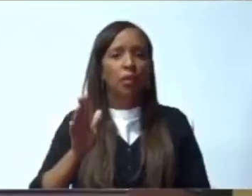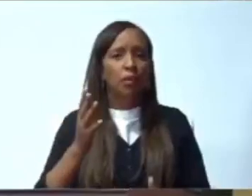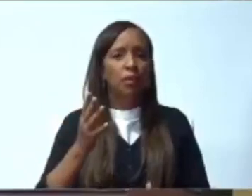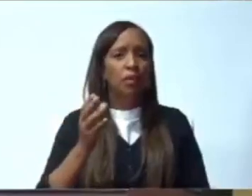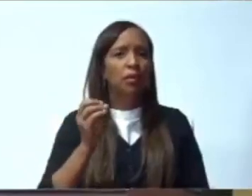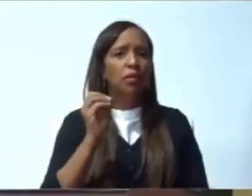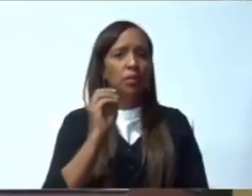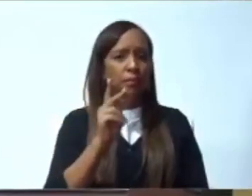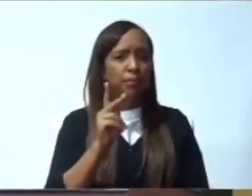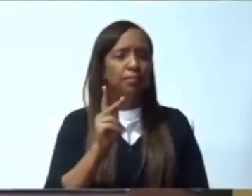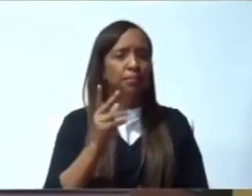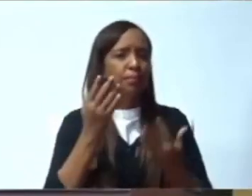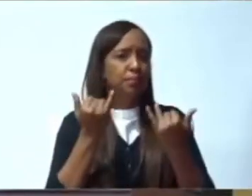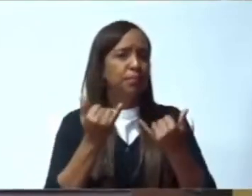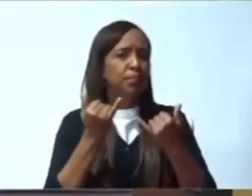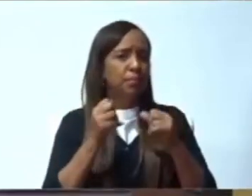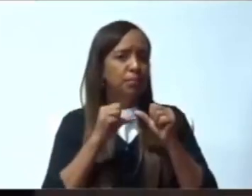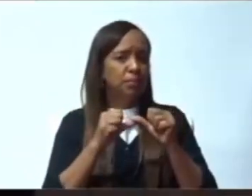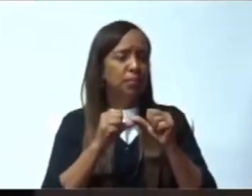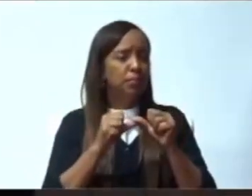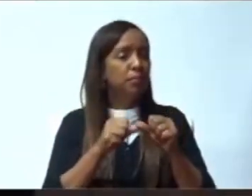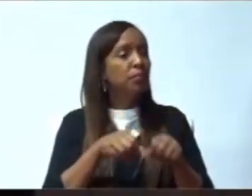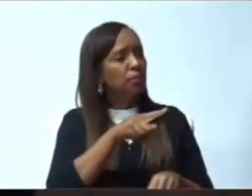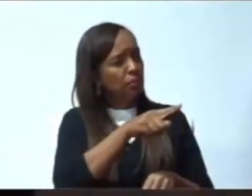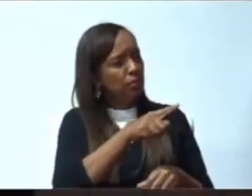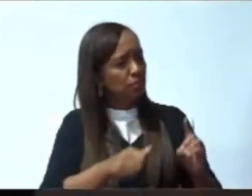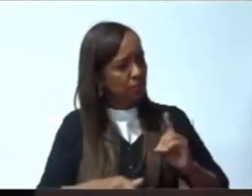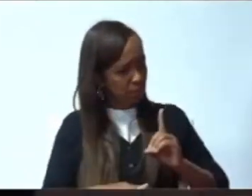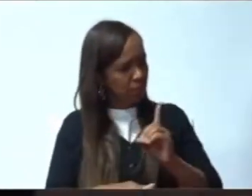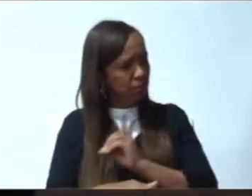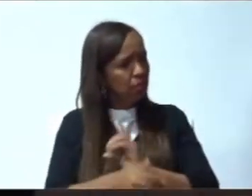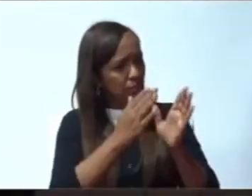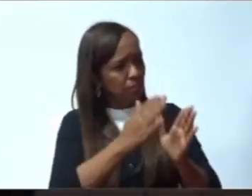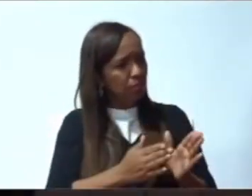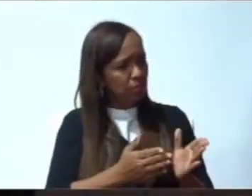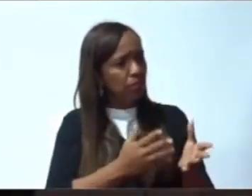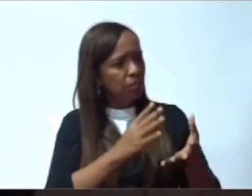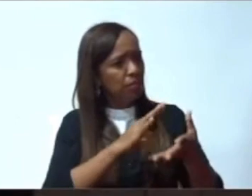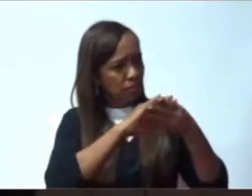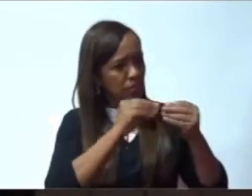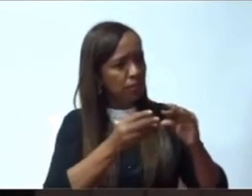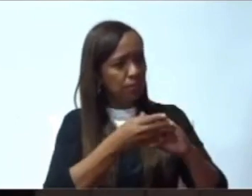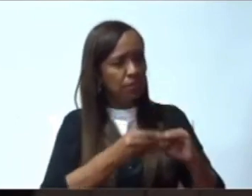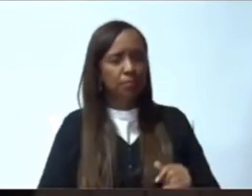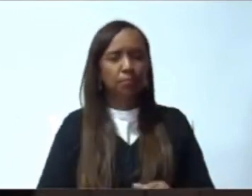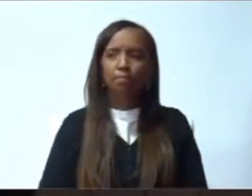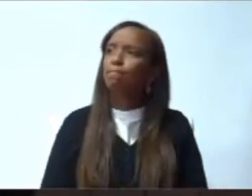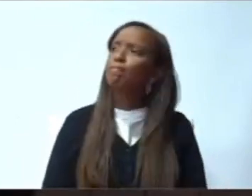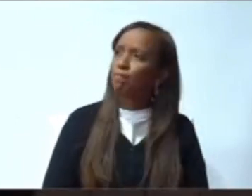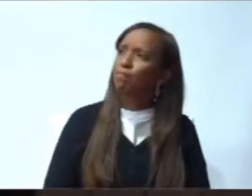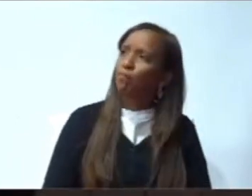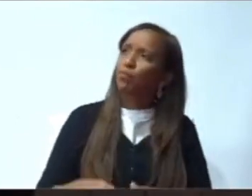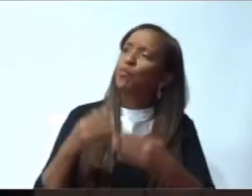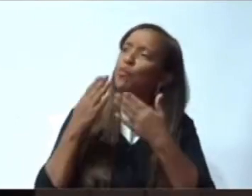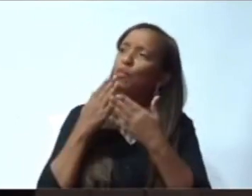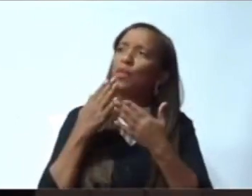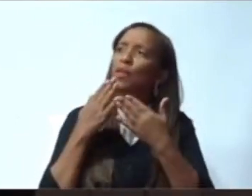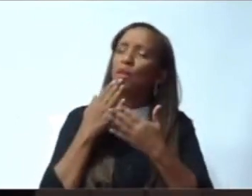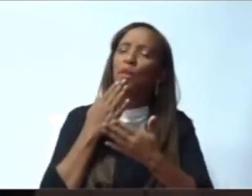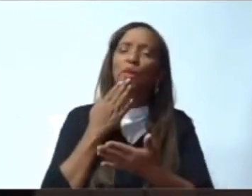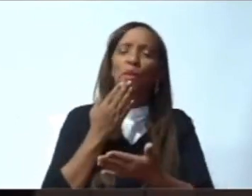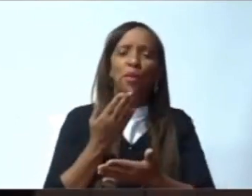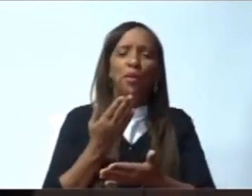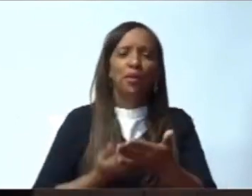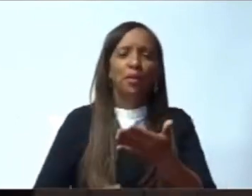Vamos, diputada Carlita Carolina. Muy buenos días, muchas gracias, presidente Pacheco. Diputados y diputadas, buenos